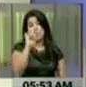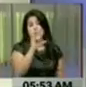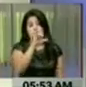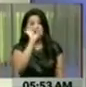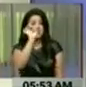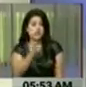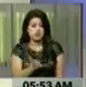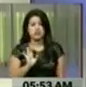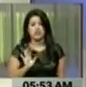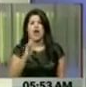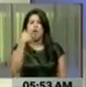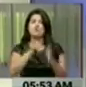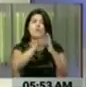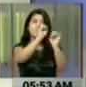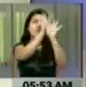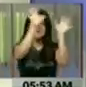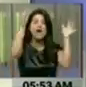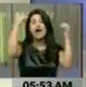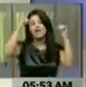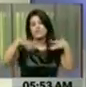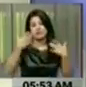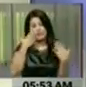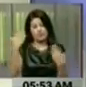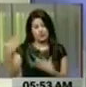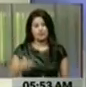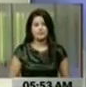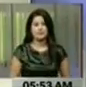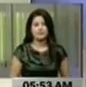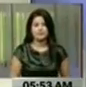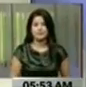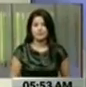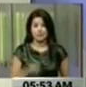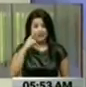y celebran muchas cosas ahí, ruedalo, mira, mira, mira.